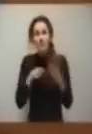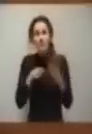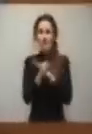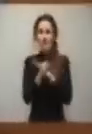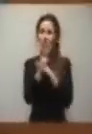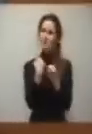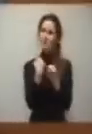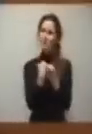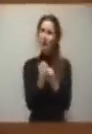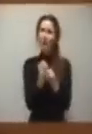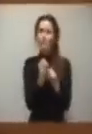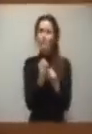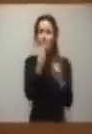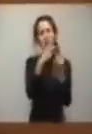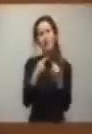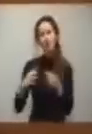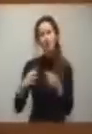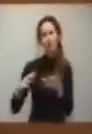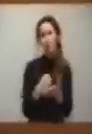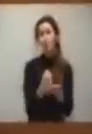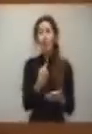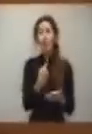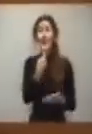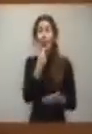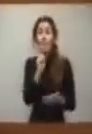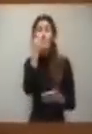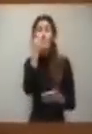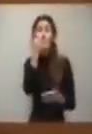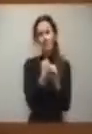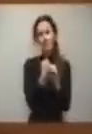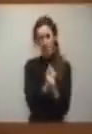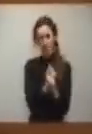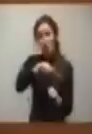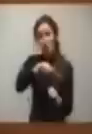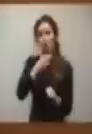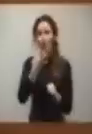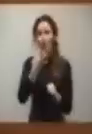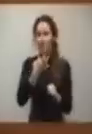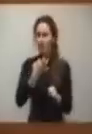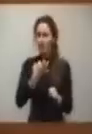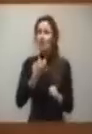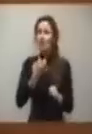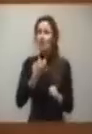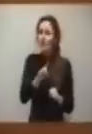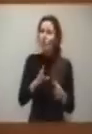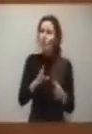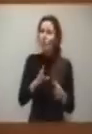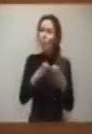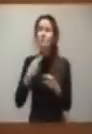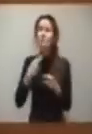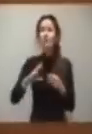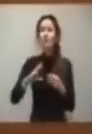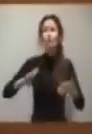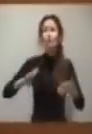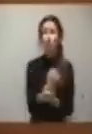muy distintas. Pero, le digo, la primera tarea que deberíamos de imponernos y que todos los partidos deberían de imponerse sería una